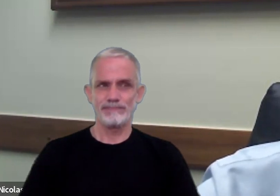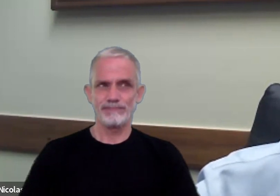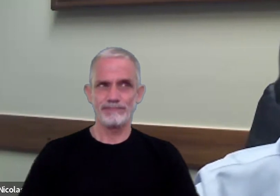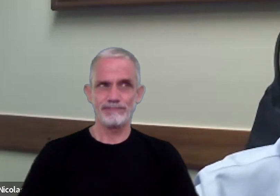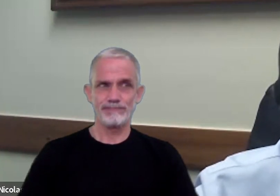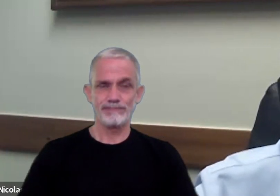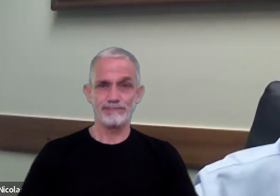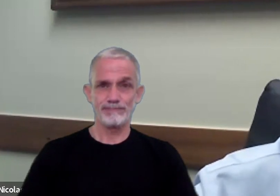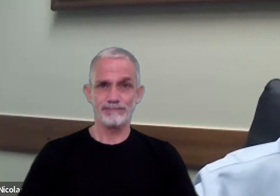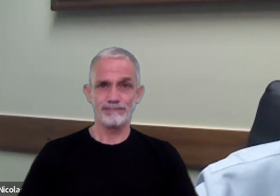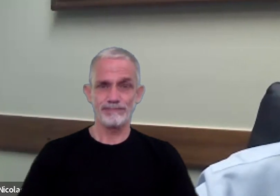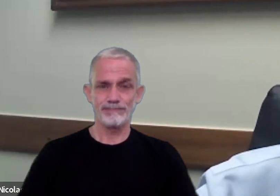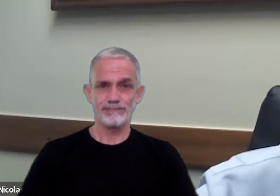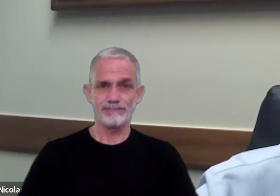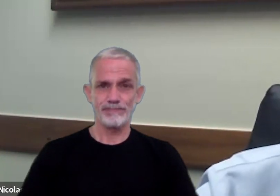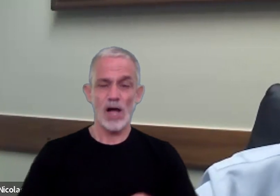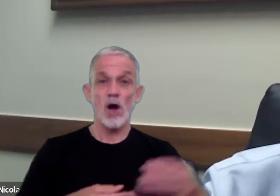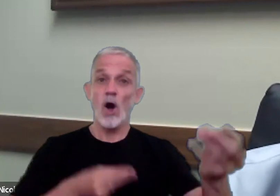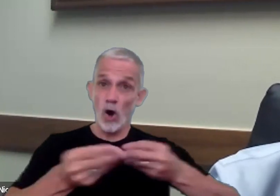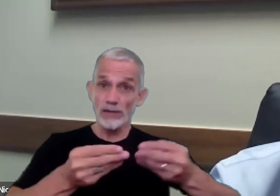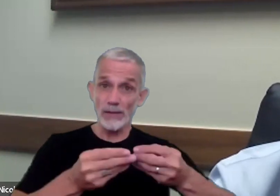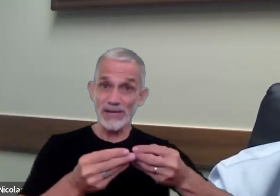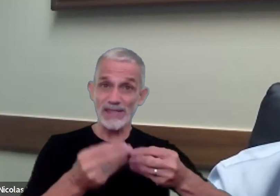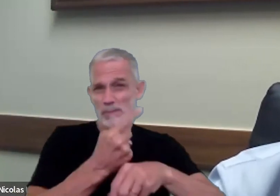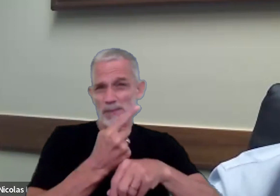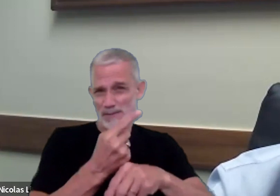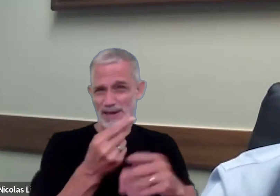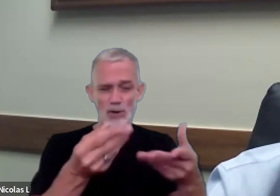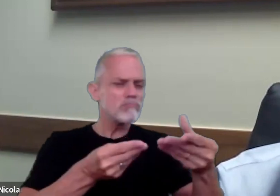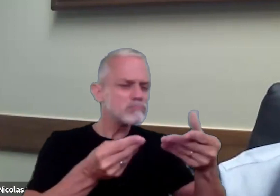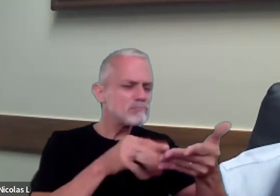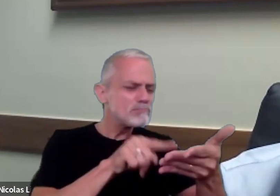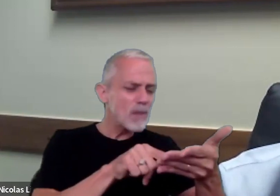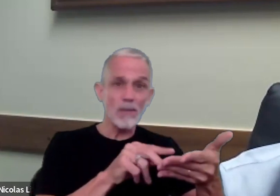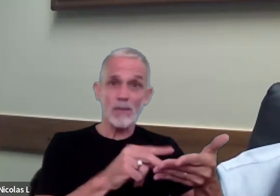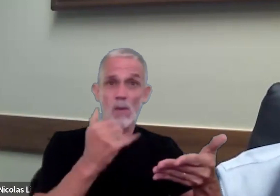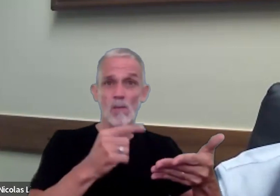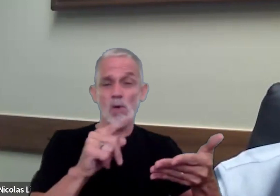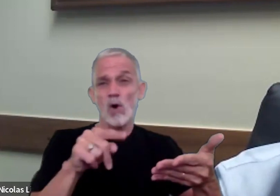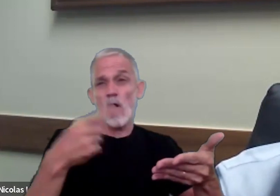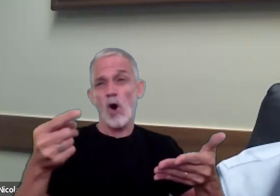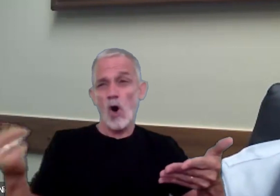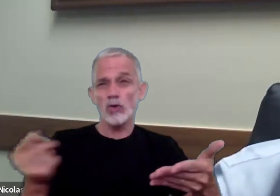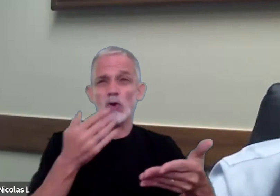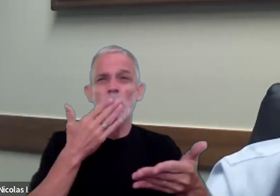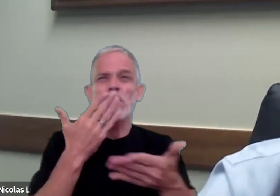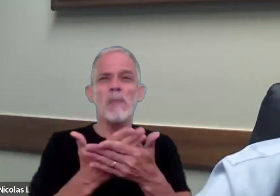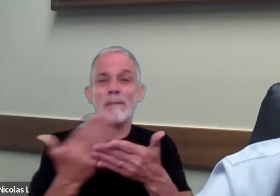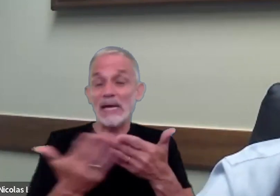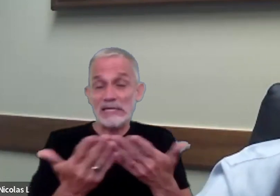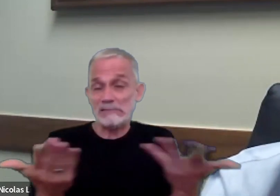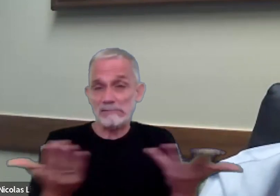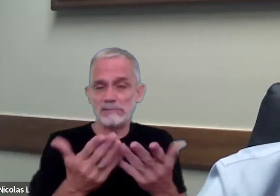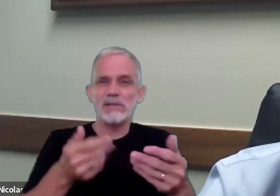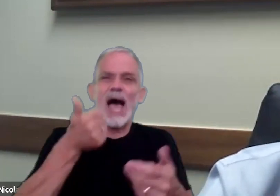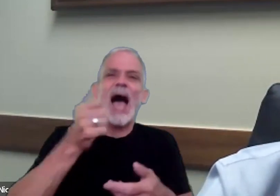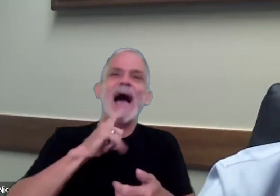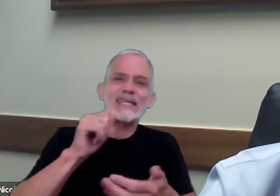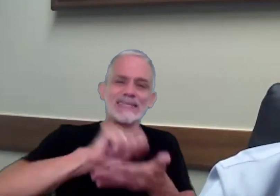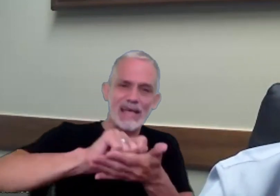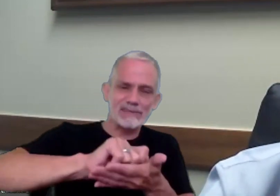los registros contables es el punto de partida pero que también pueda haber otro tipo de documentación como ser actas